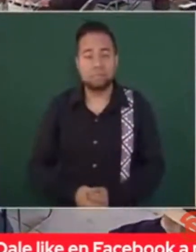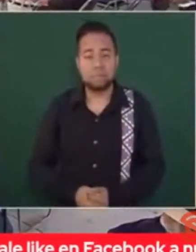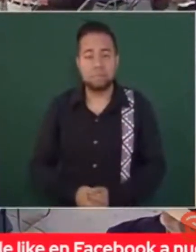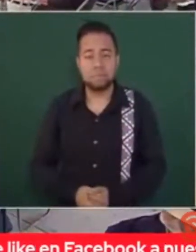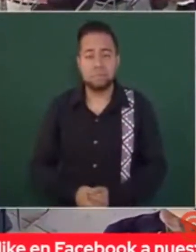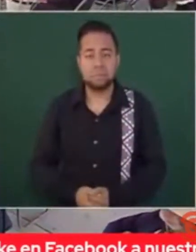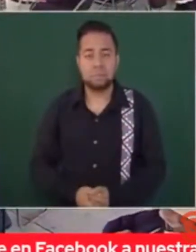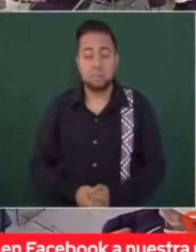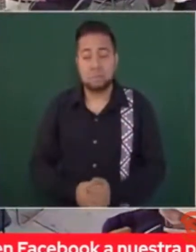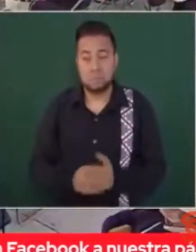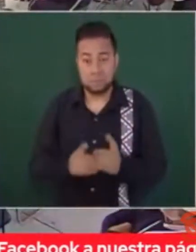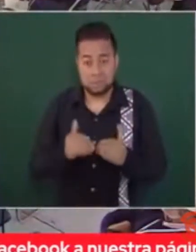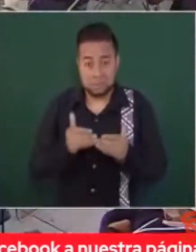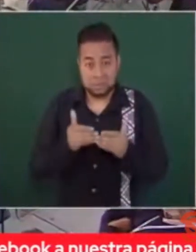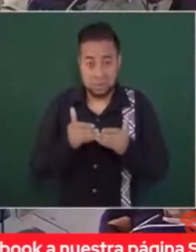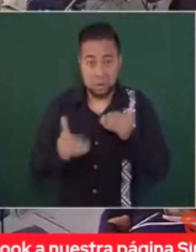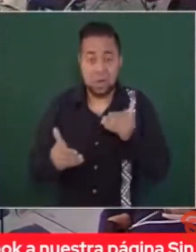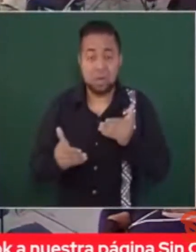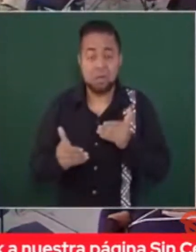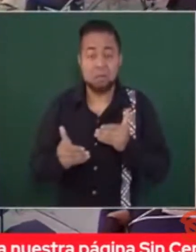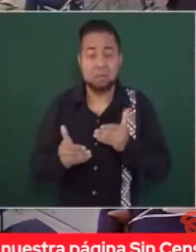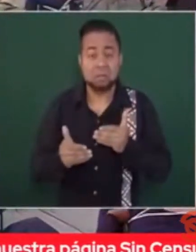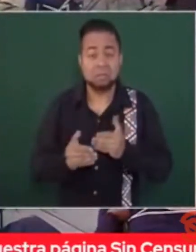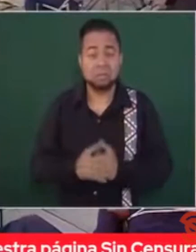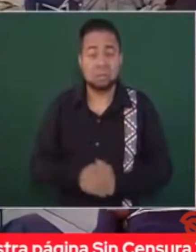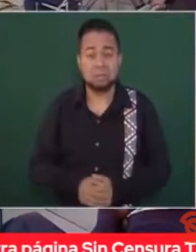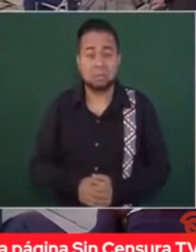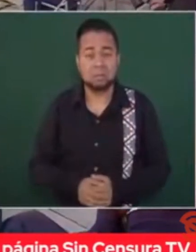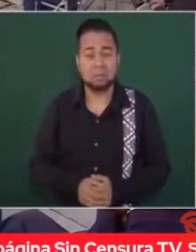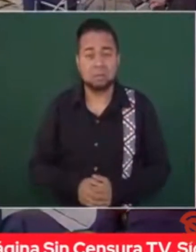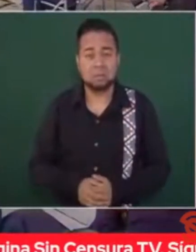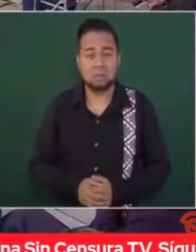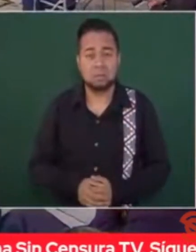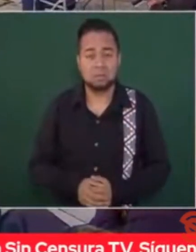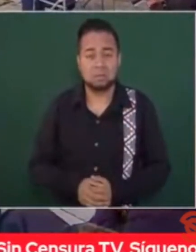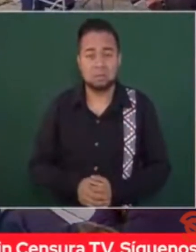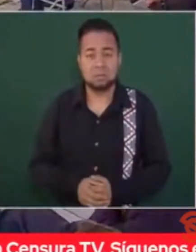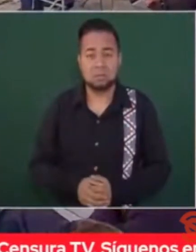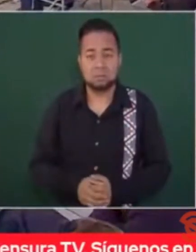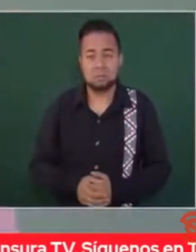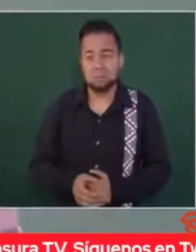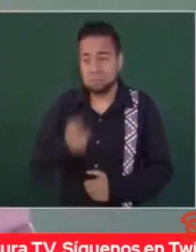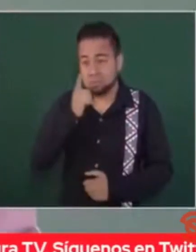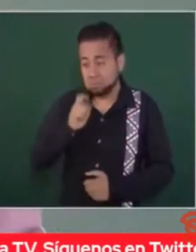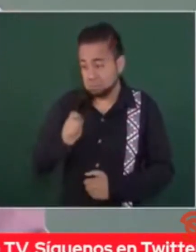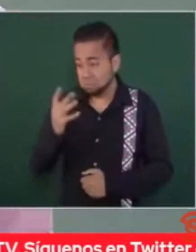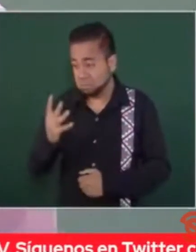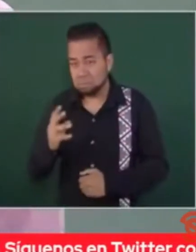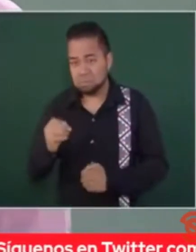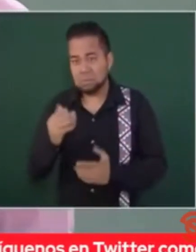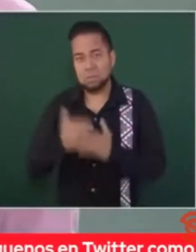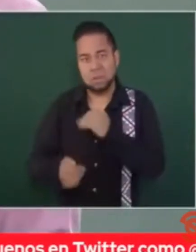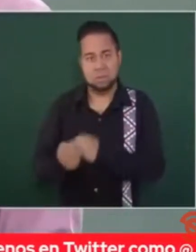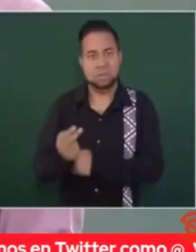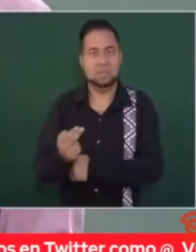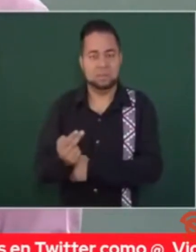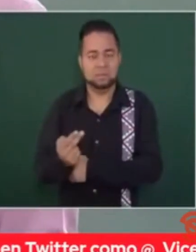Y ahora, ya no me dijo 24, me dijo 25.